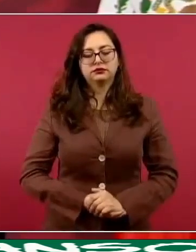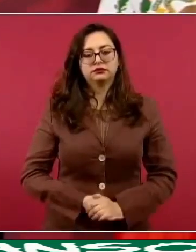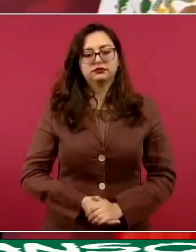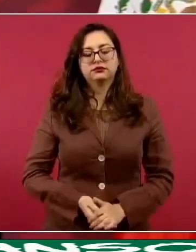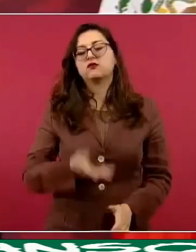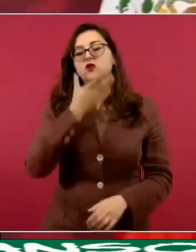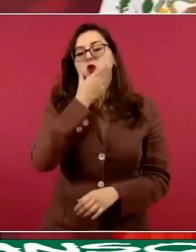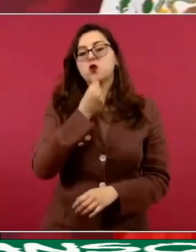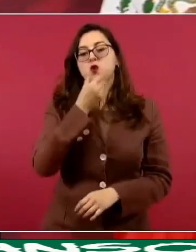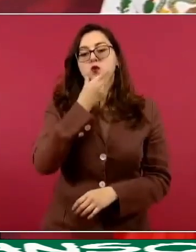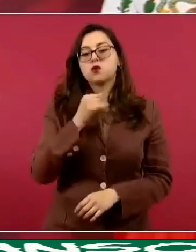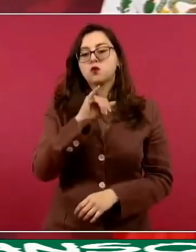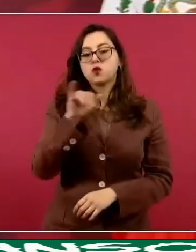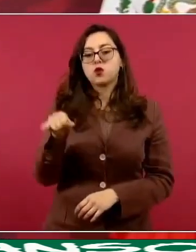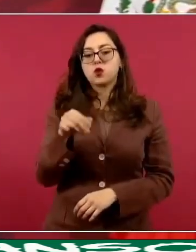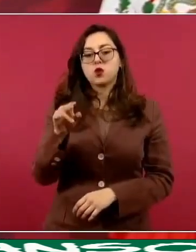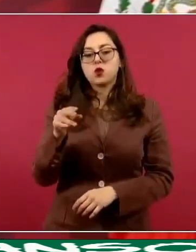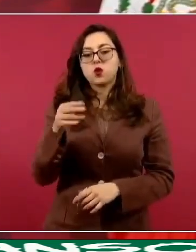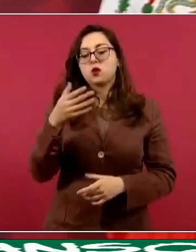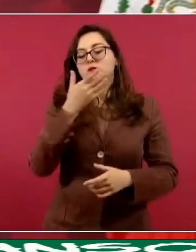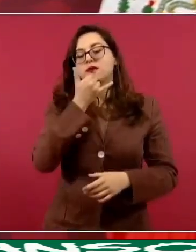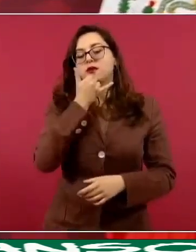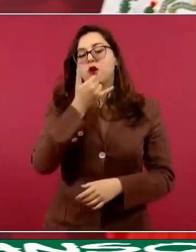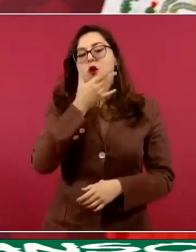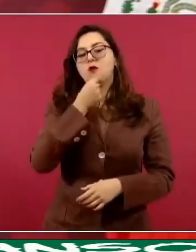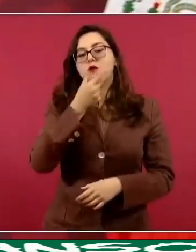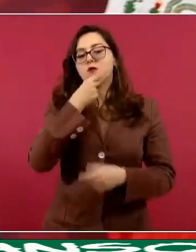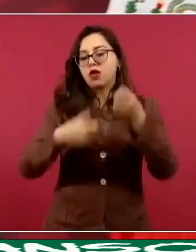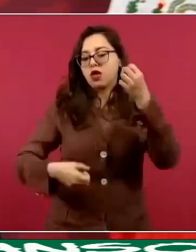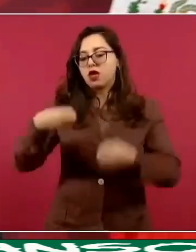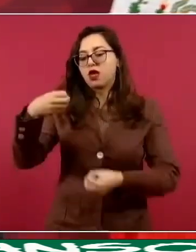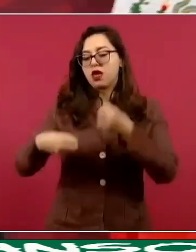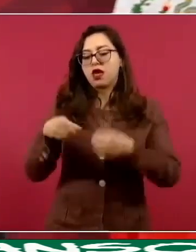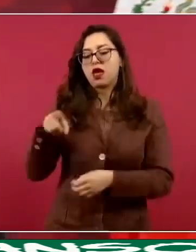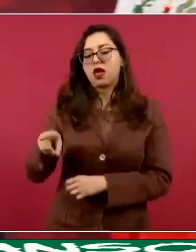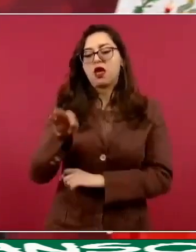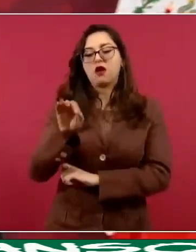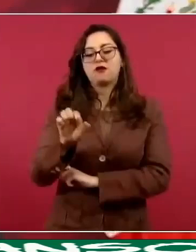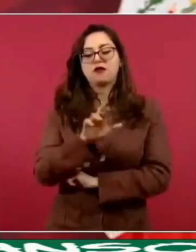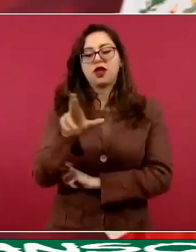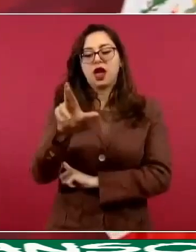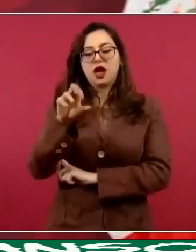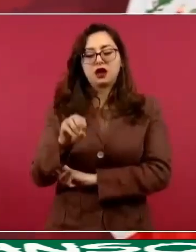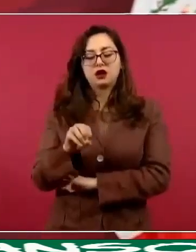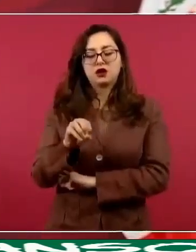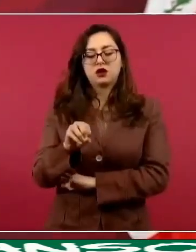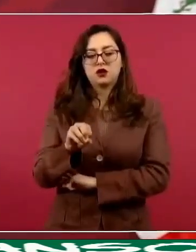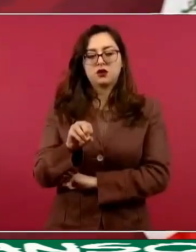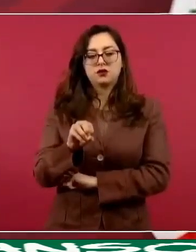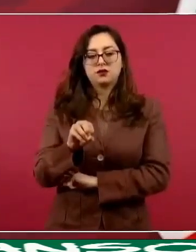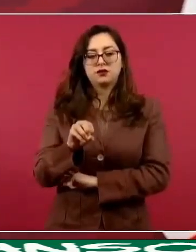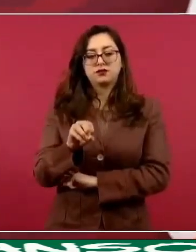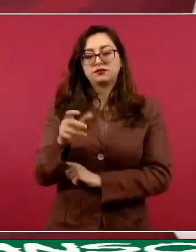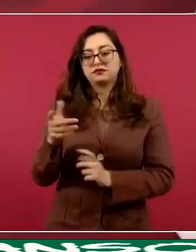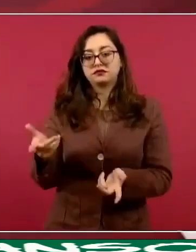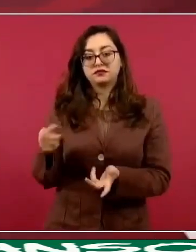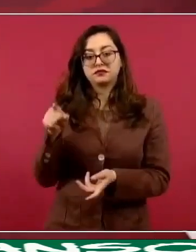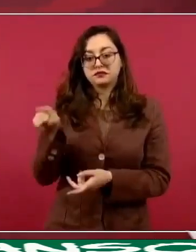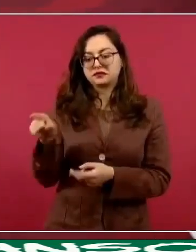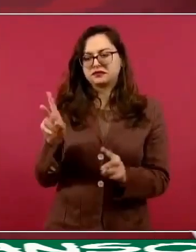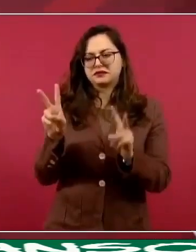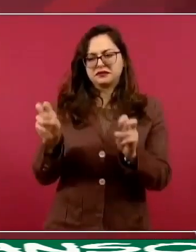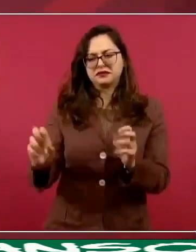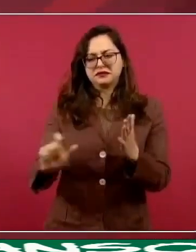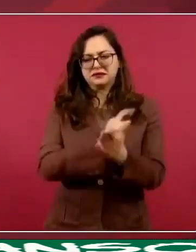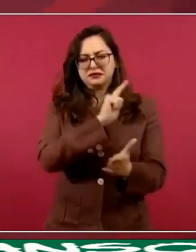en genteanicueva. que ver con asuntos criminales,